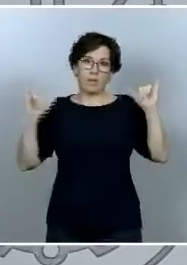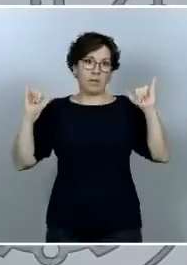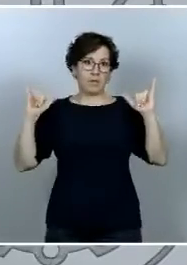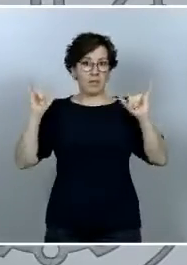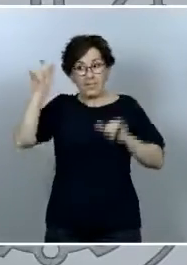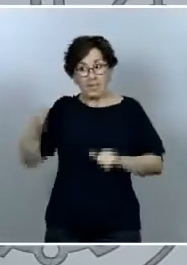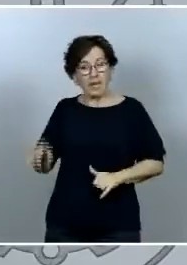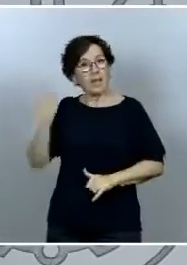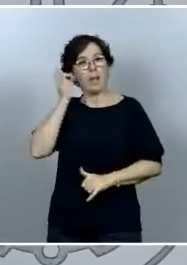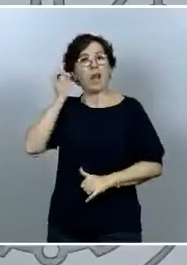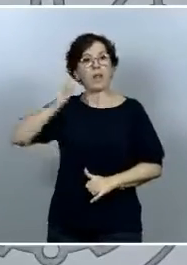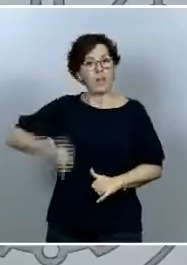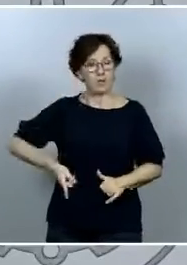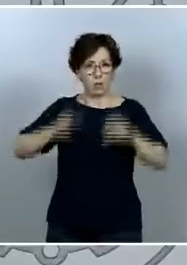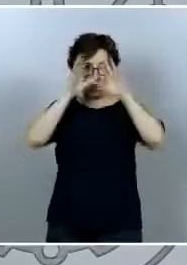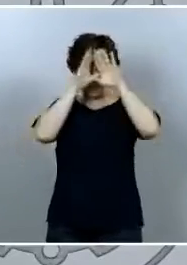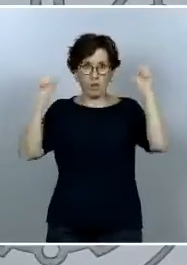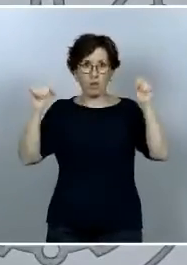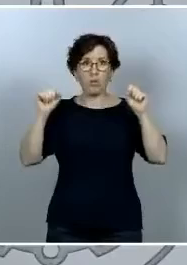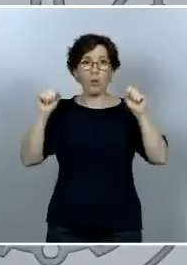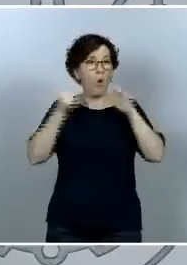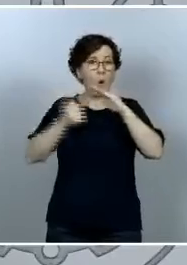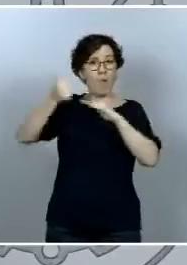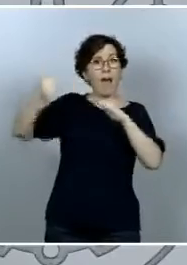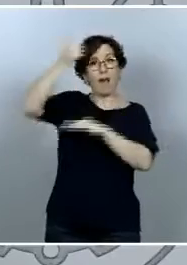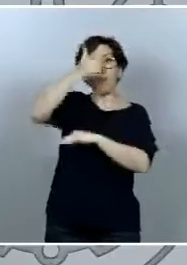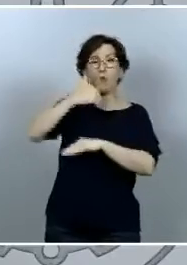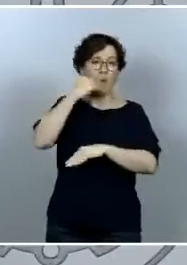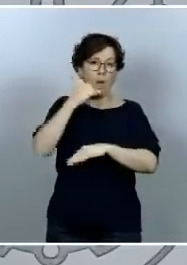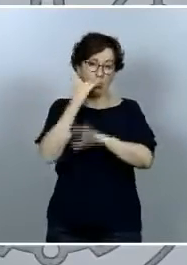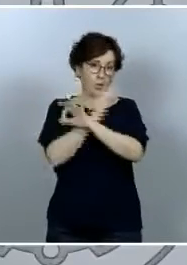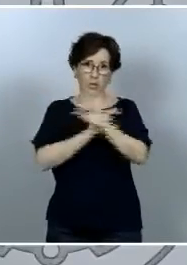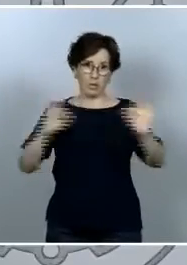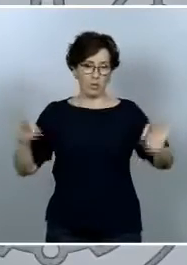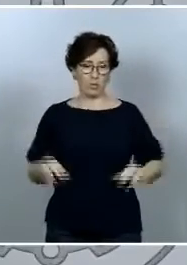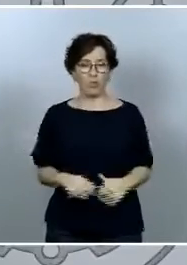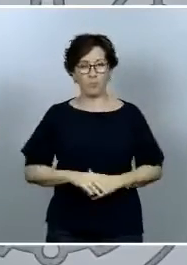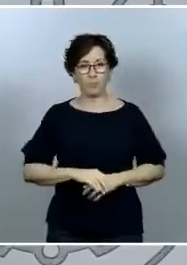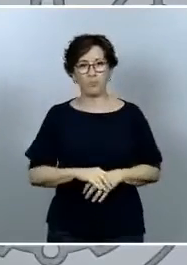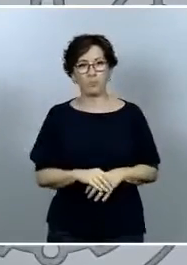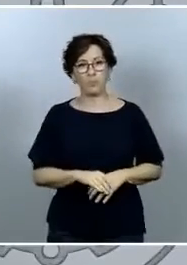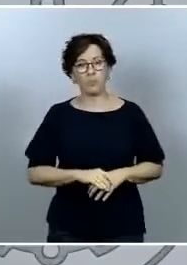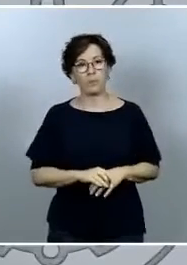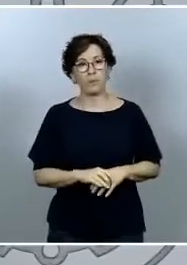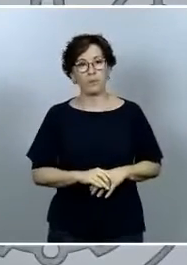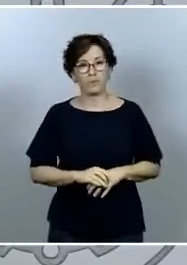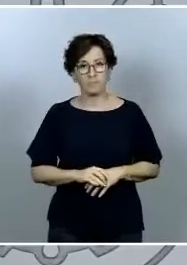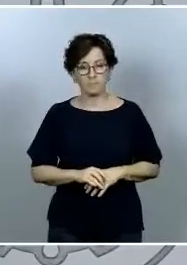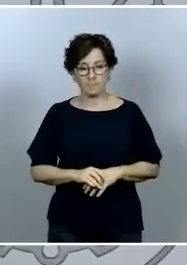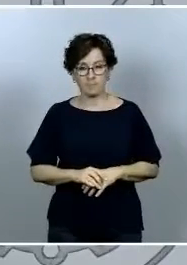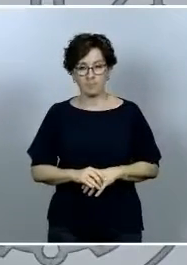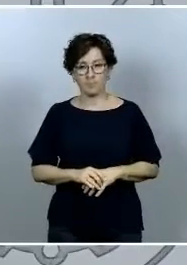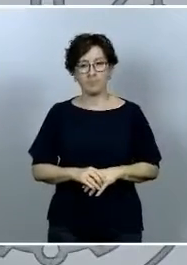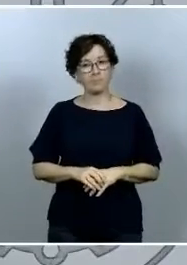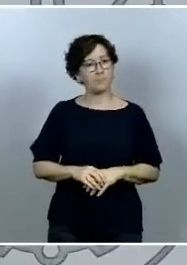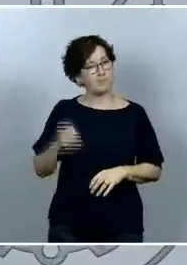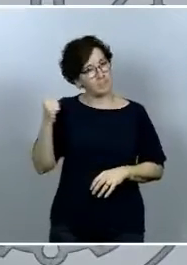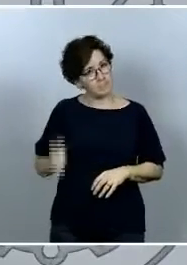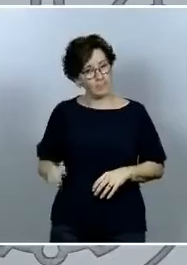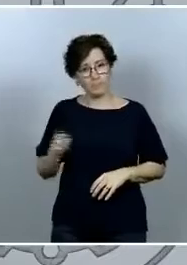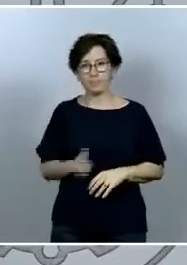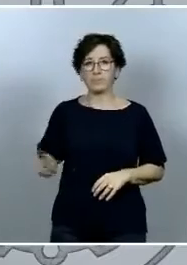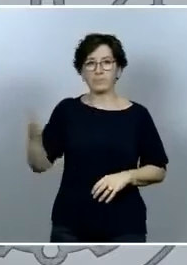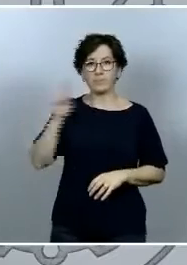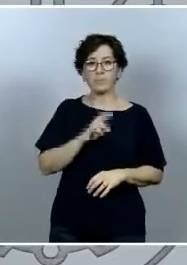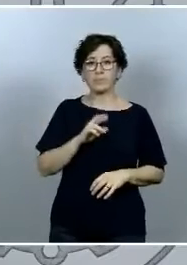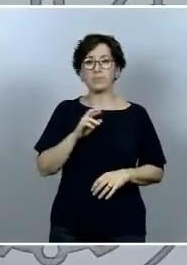guardia civil ni de ningún otro mando responsable en el ministerio del interior insisto en lo que decía anteriormente mire la falta